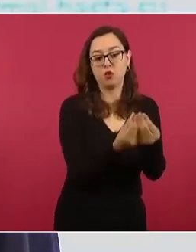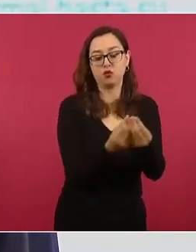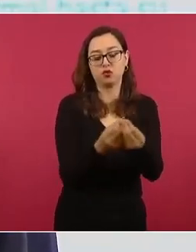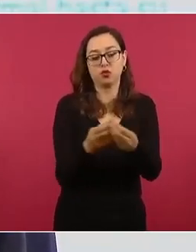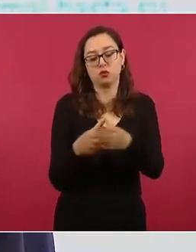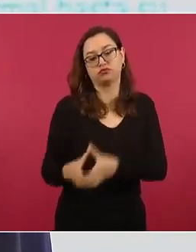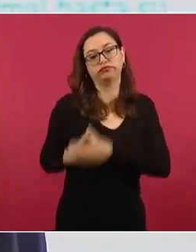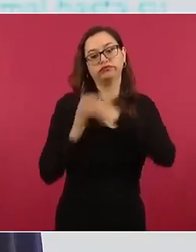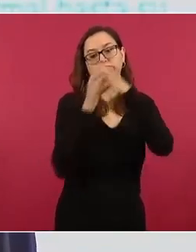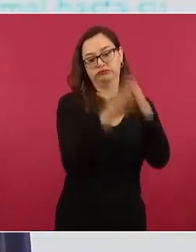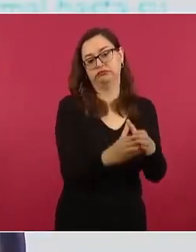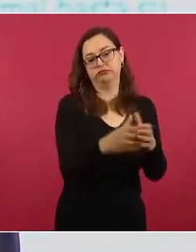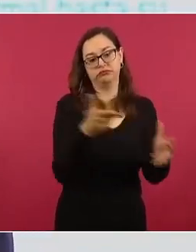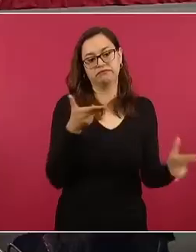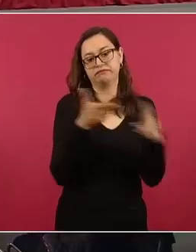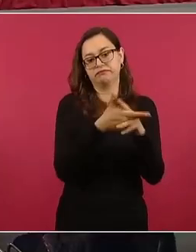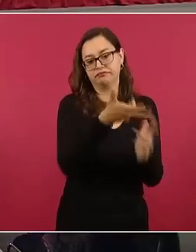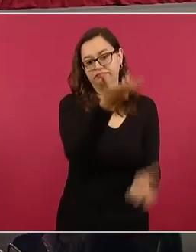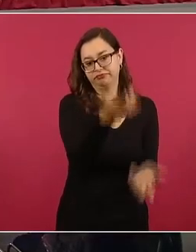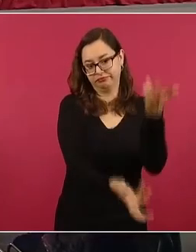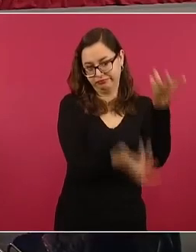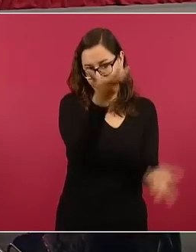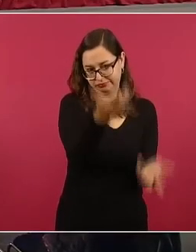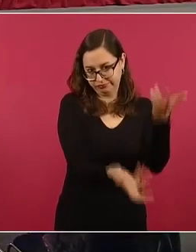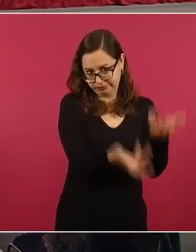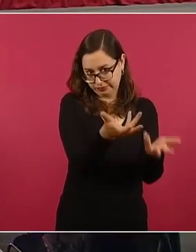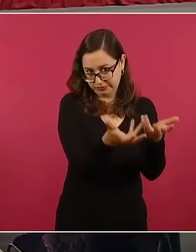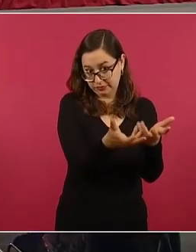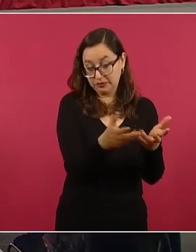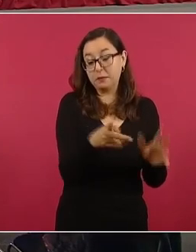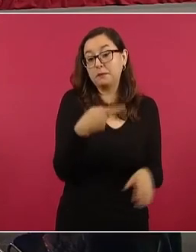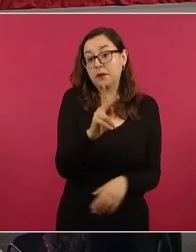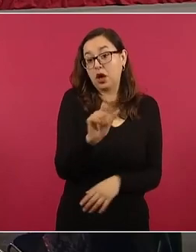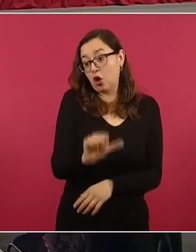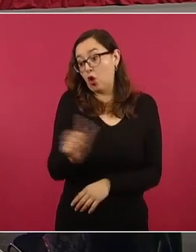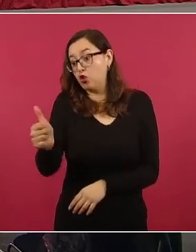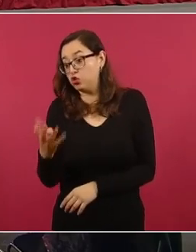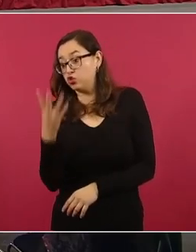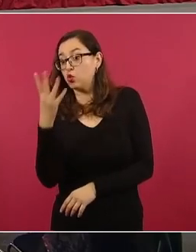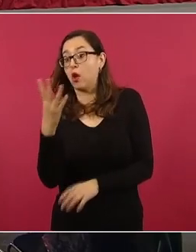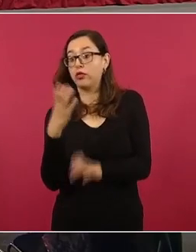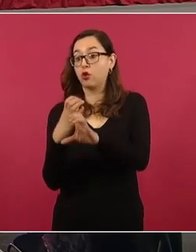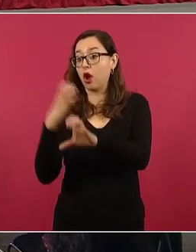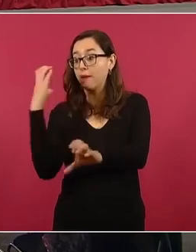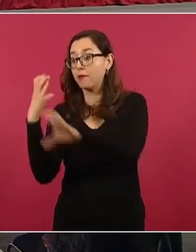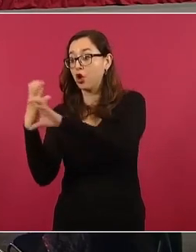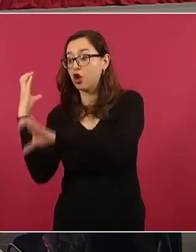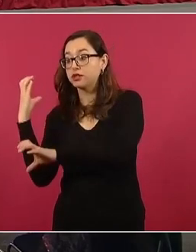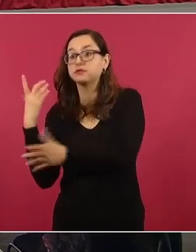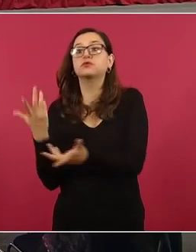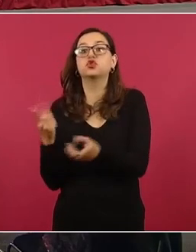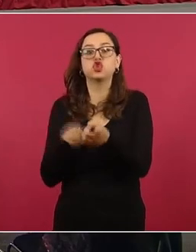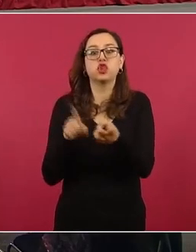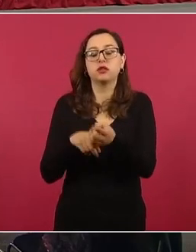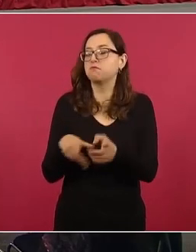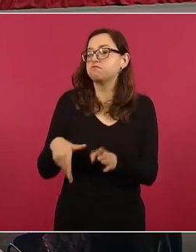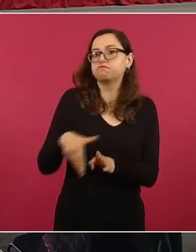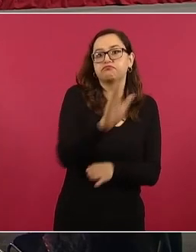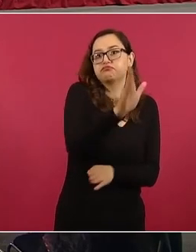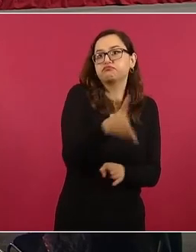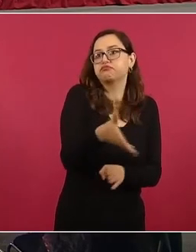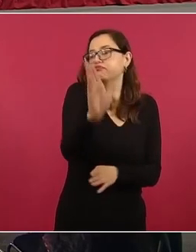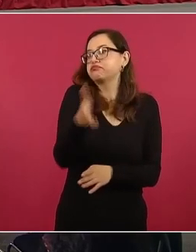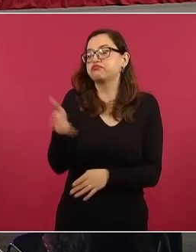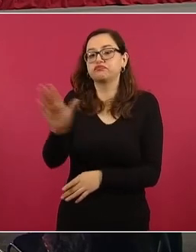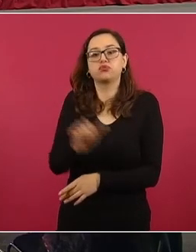Huitzuco y a otros puntos, otros sitios a los que nos vamos a referir. Se señala que la desaparición la ordenó